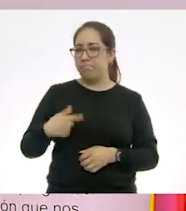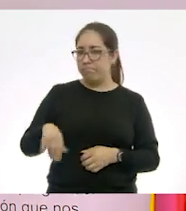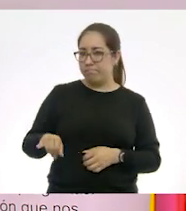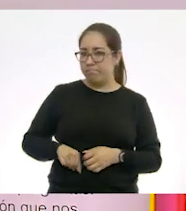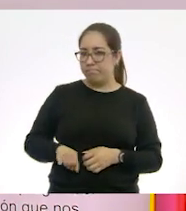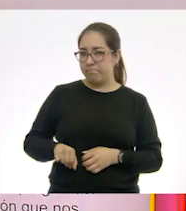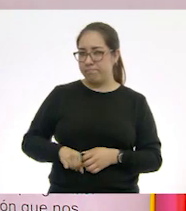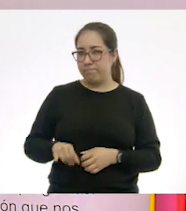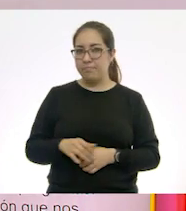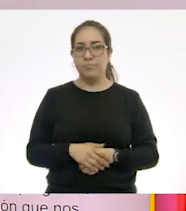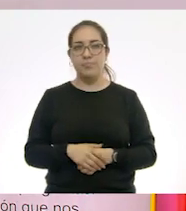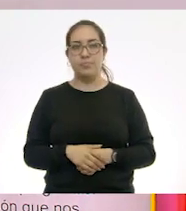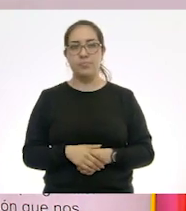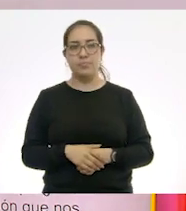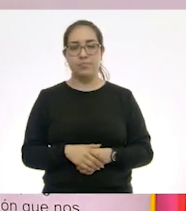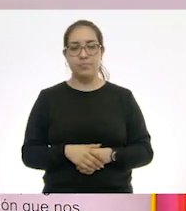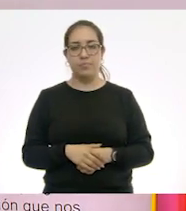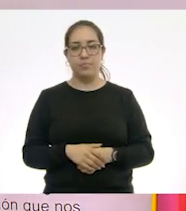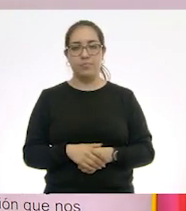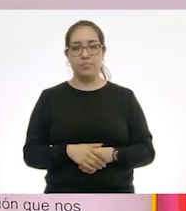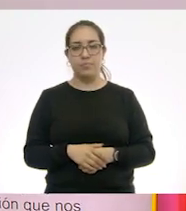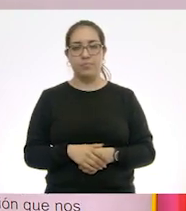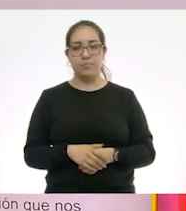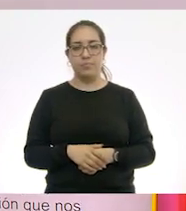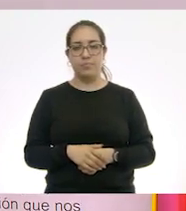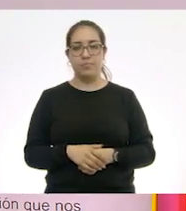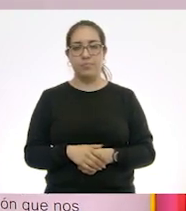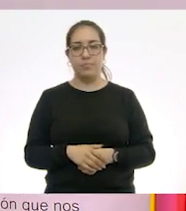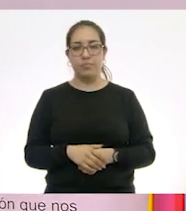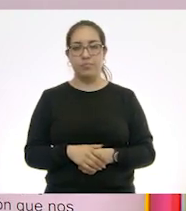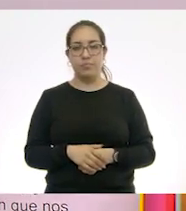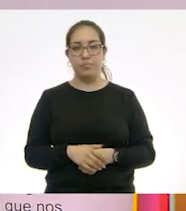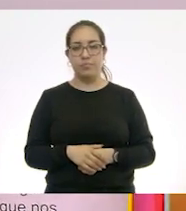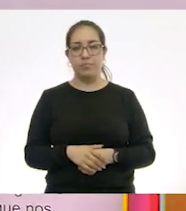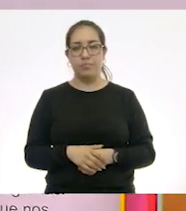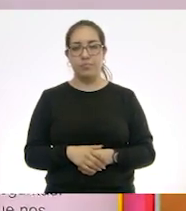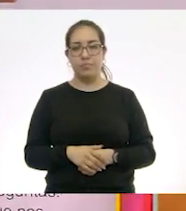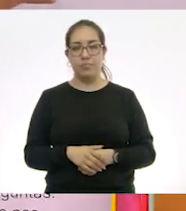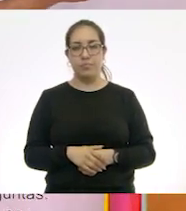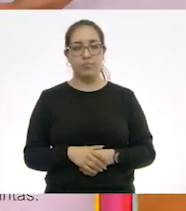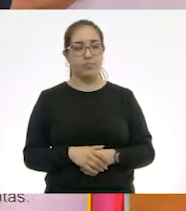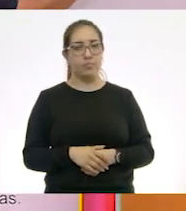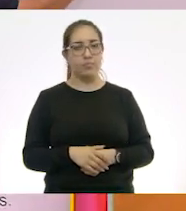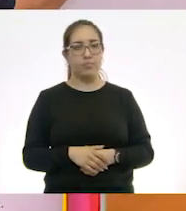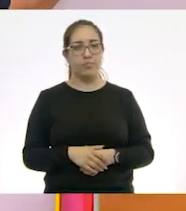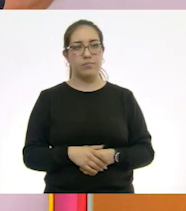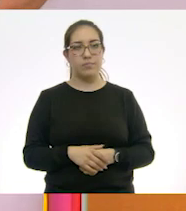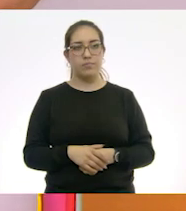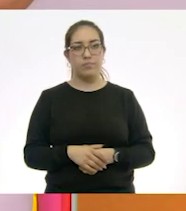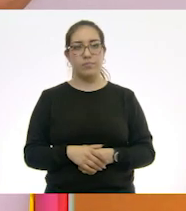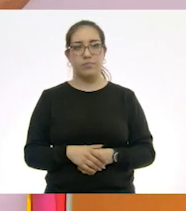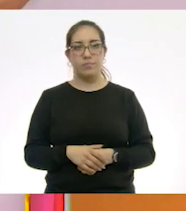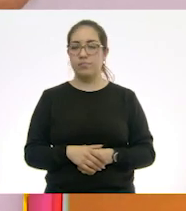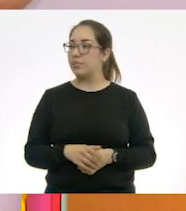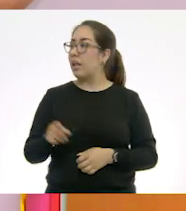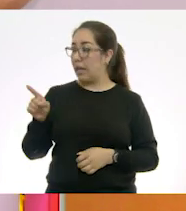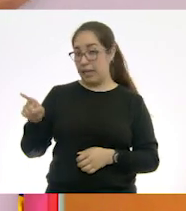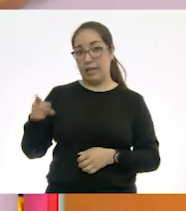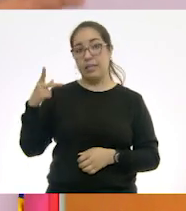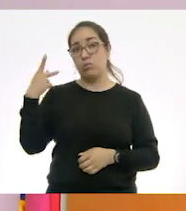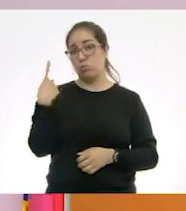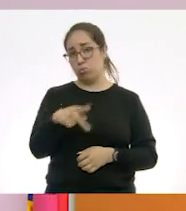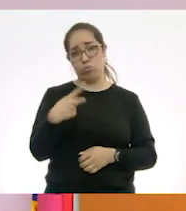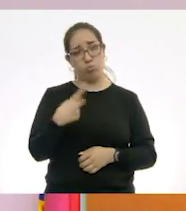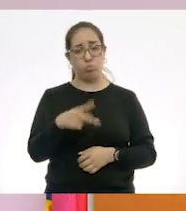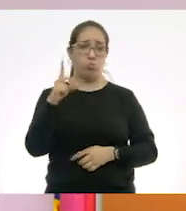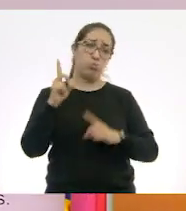es que esto es lo bueno, una duda que tiene. Porque